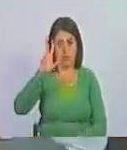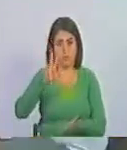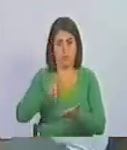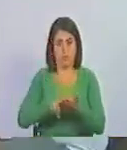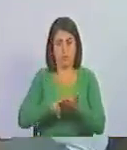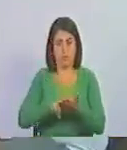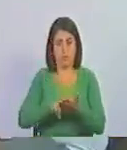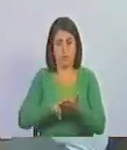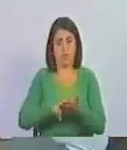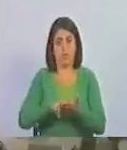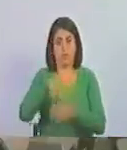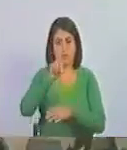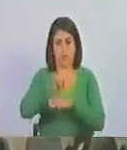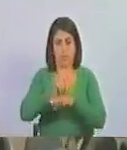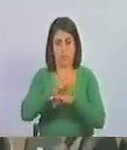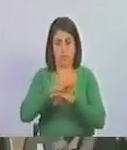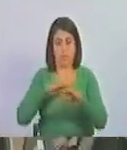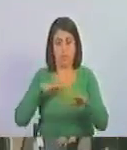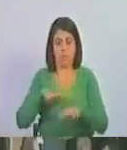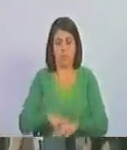aprobado por unanimidad.